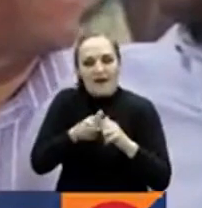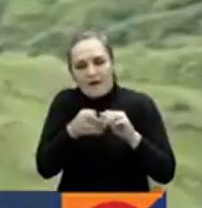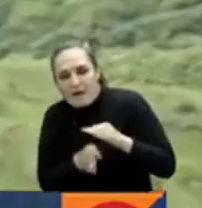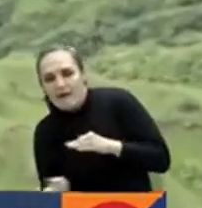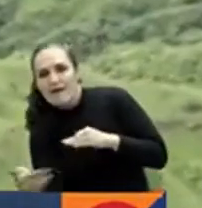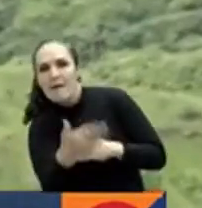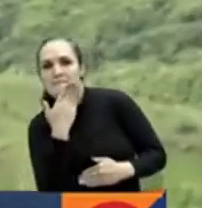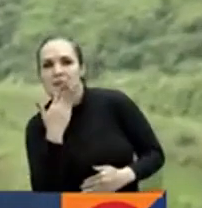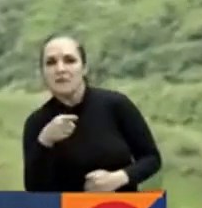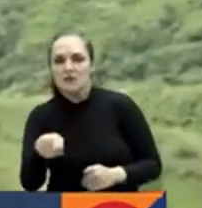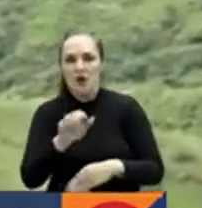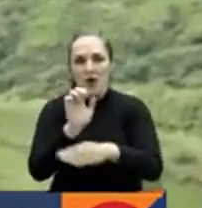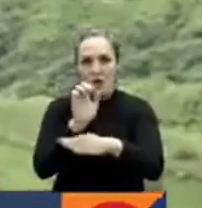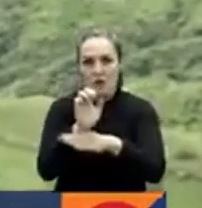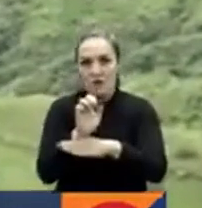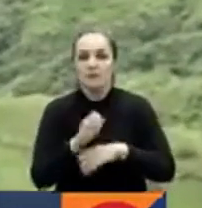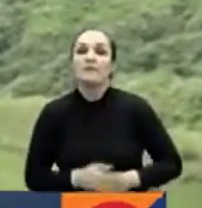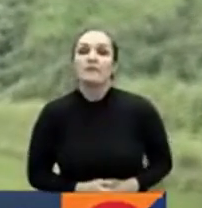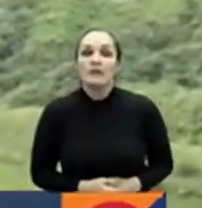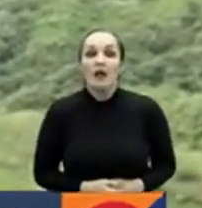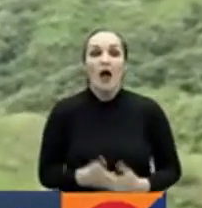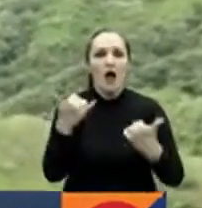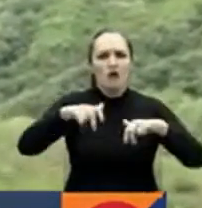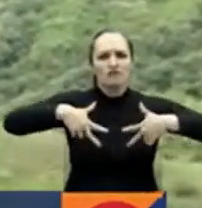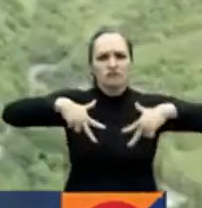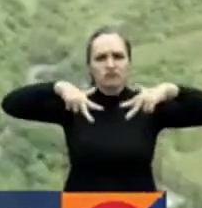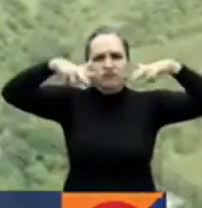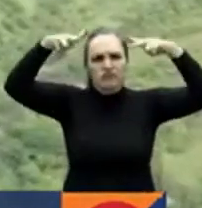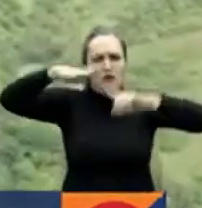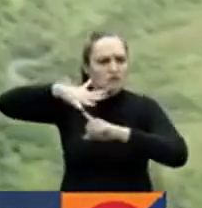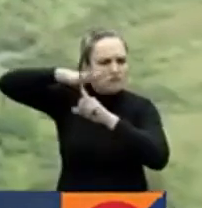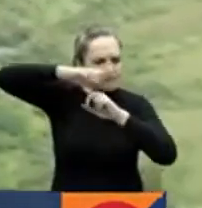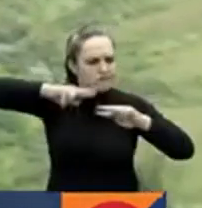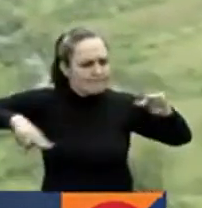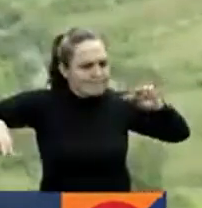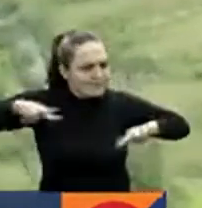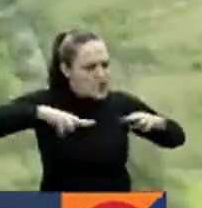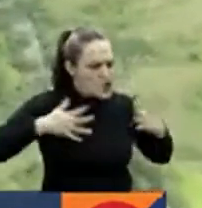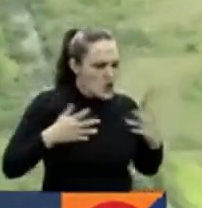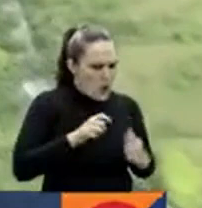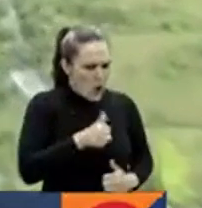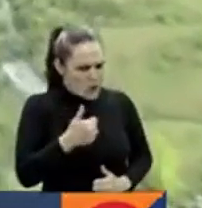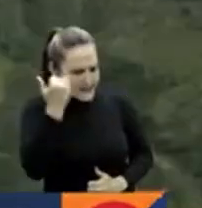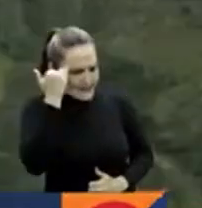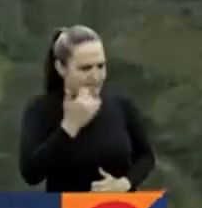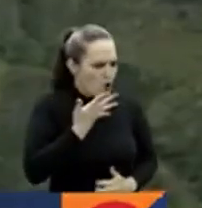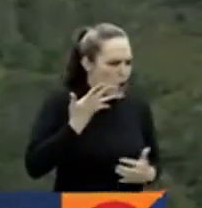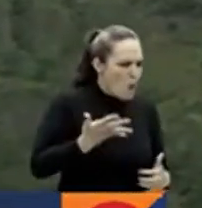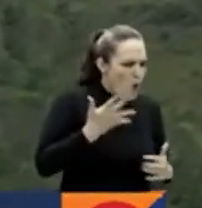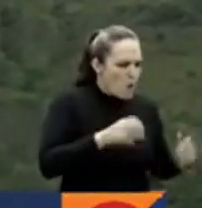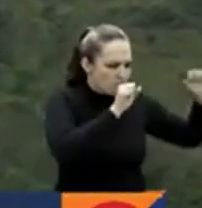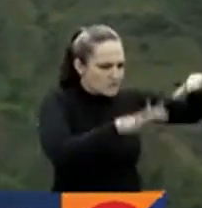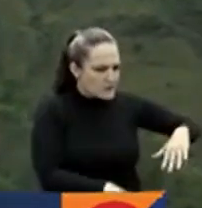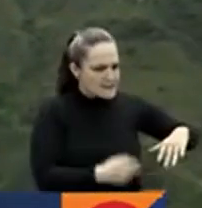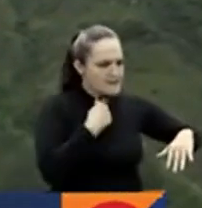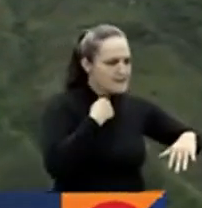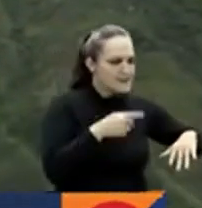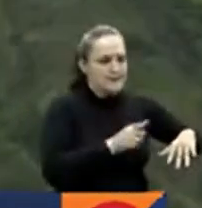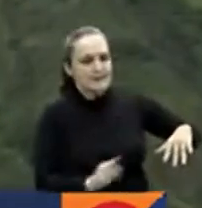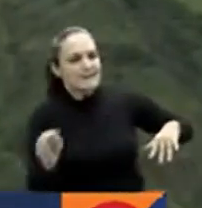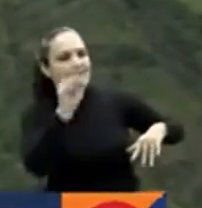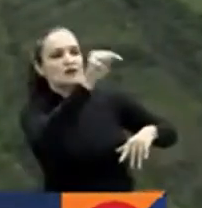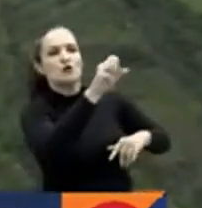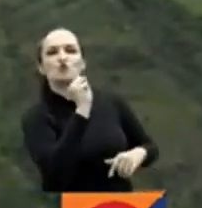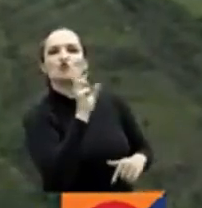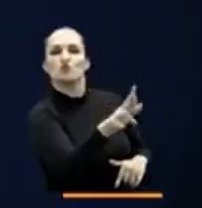Cauca. Autoridades sobrevolaron el Cauca para examinar qué otras opciones de vías alternas hay para facilitar el acceso al sur del